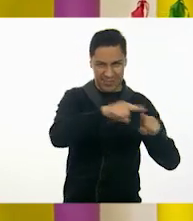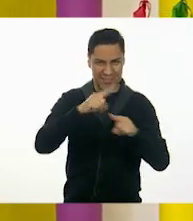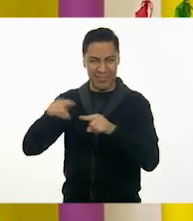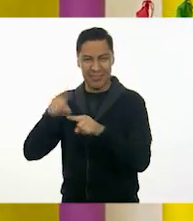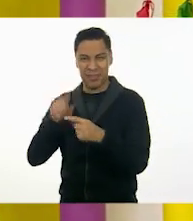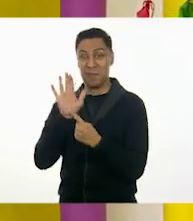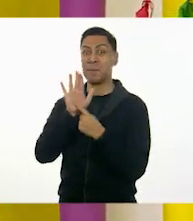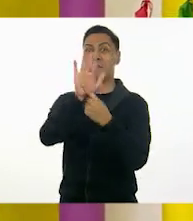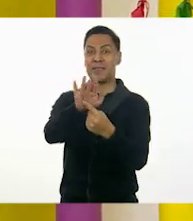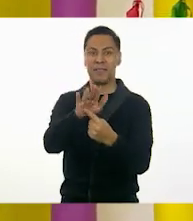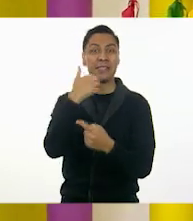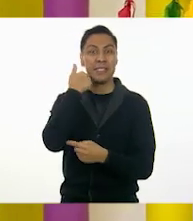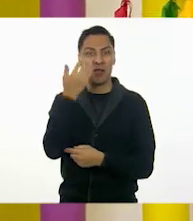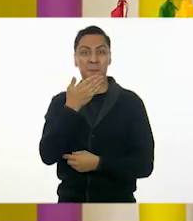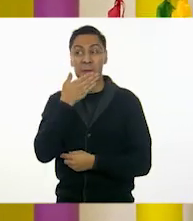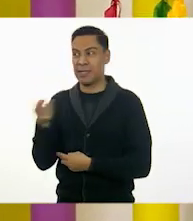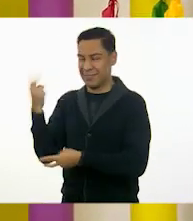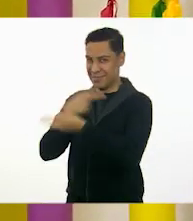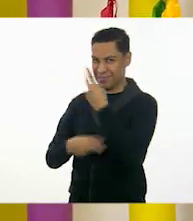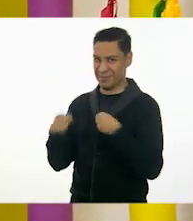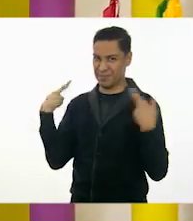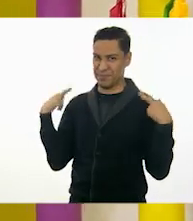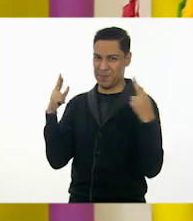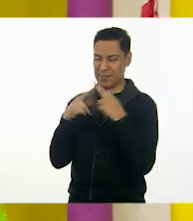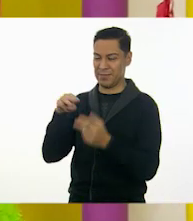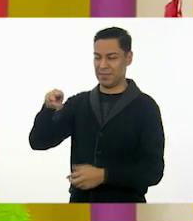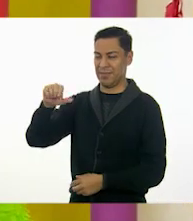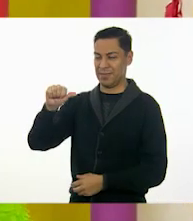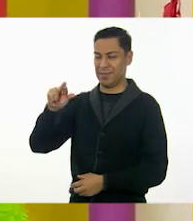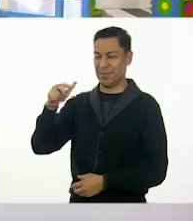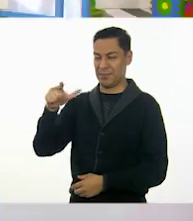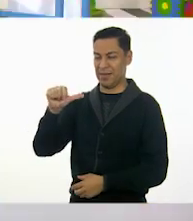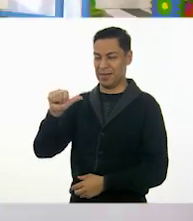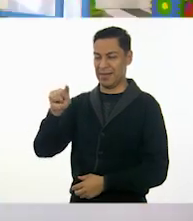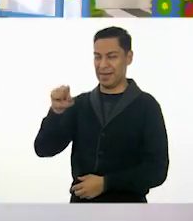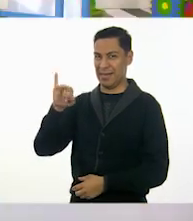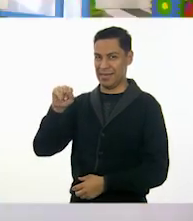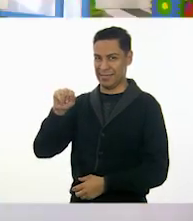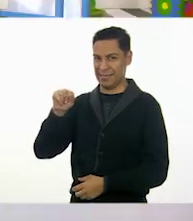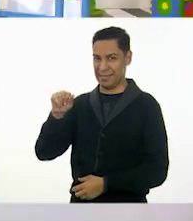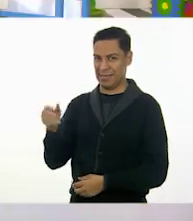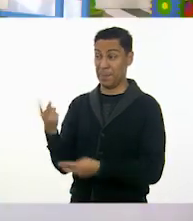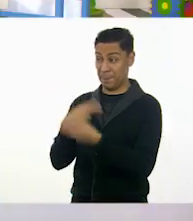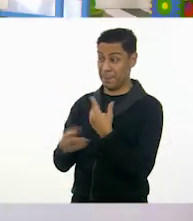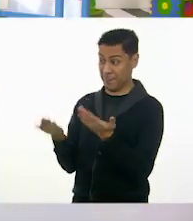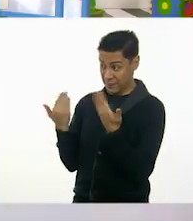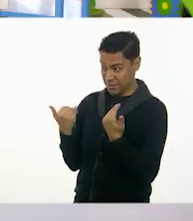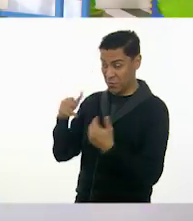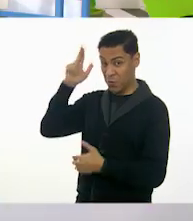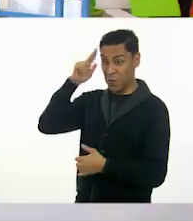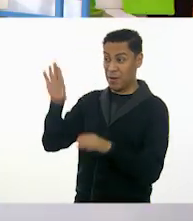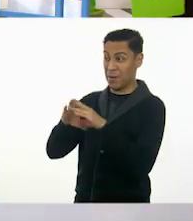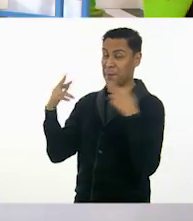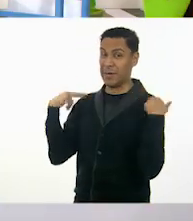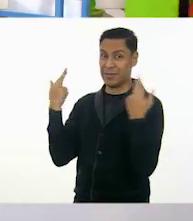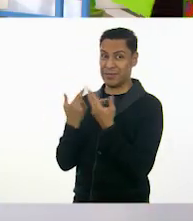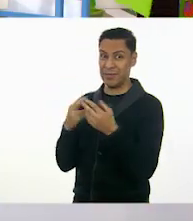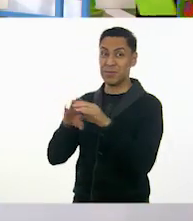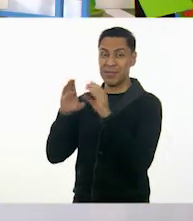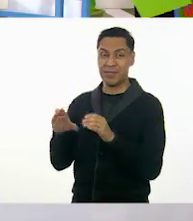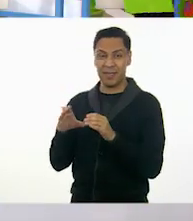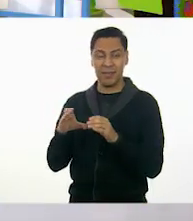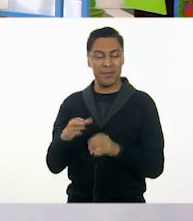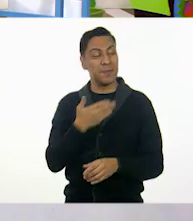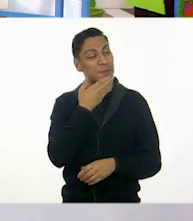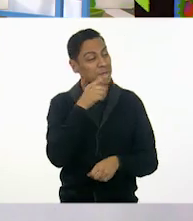presentar, quiero darle la bienvenida a la maestra Margarita, que ya está aquí presente. Hola, maestra. ¿Cómo estás? Hola, Erick. Buenos días. ¿Cómo estás?